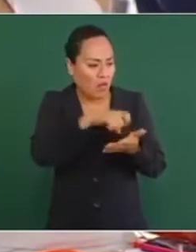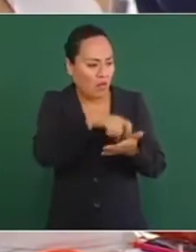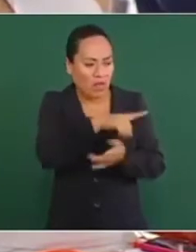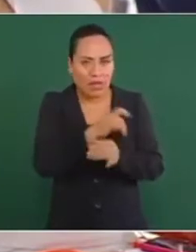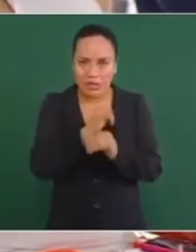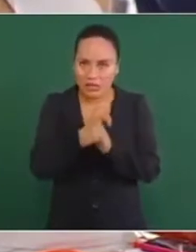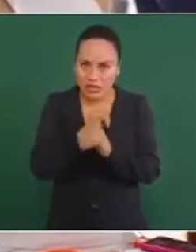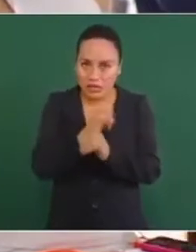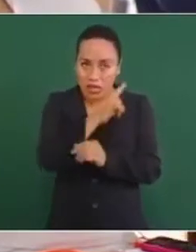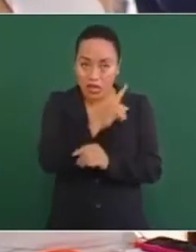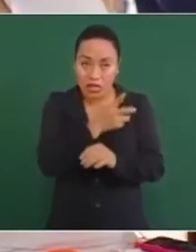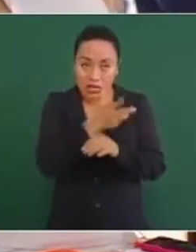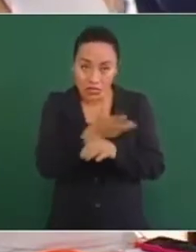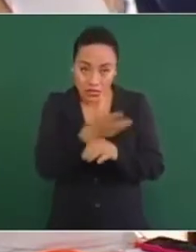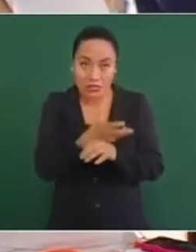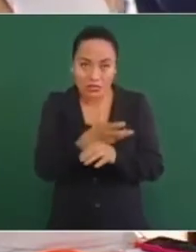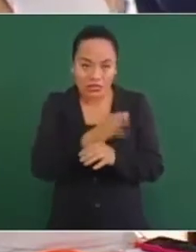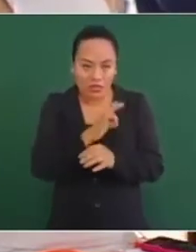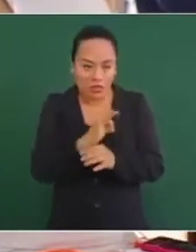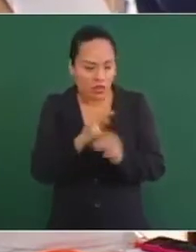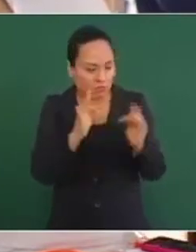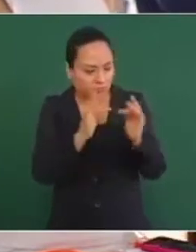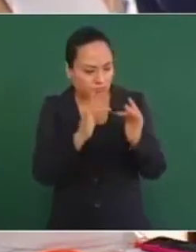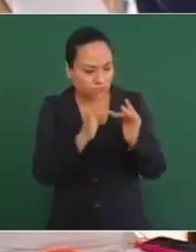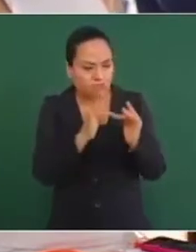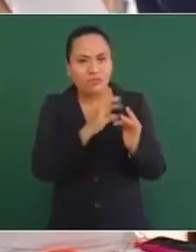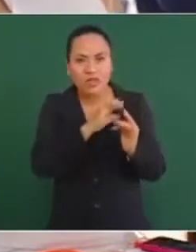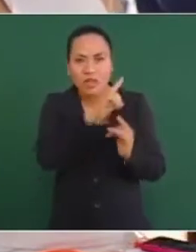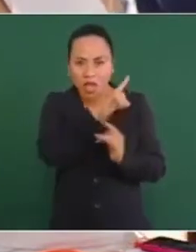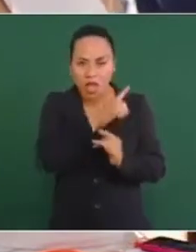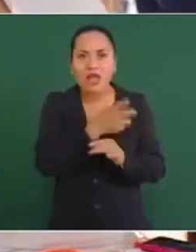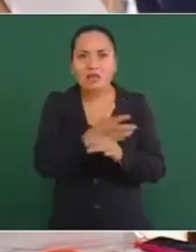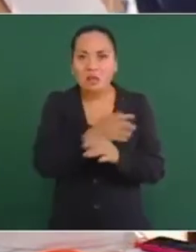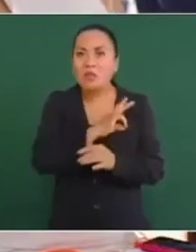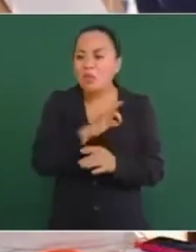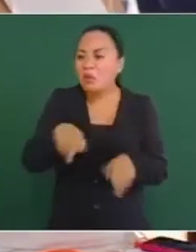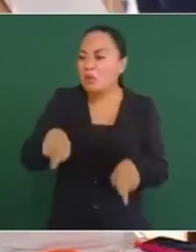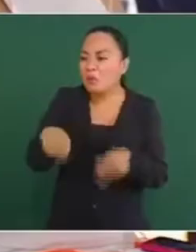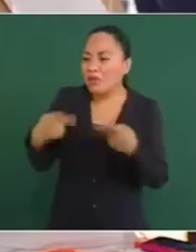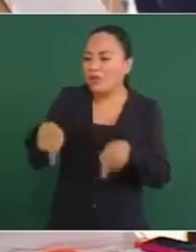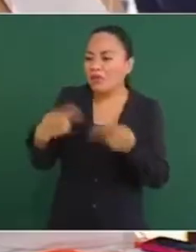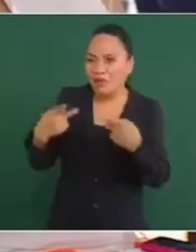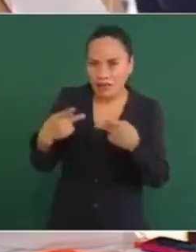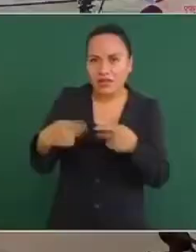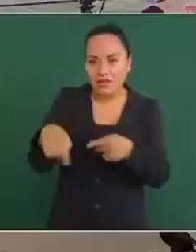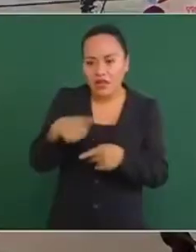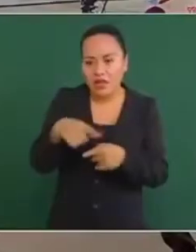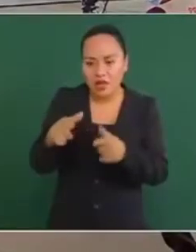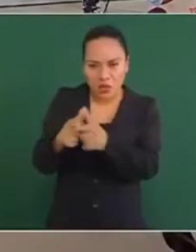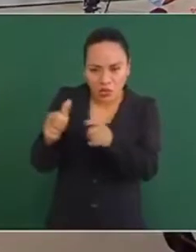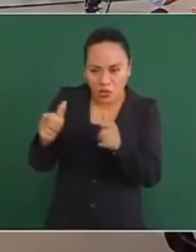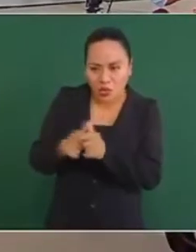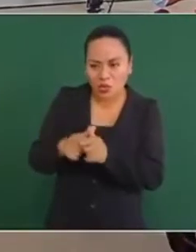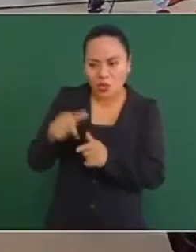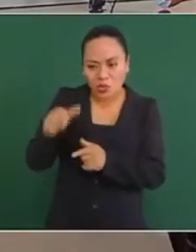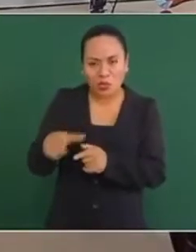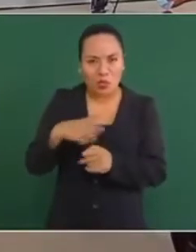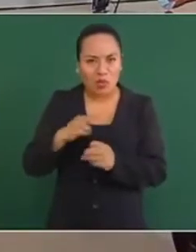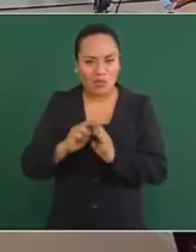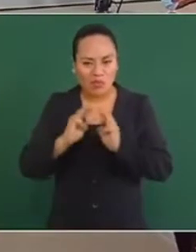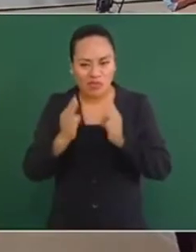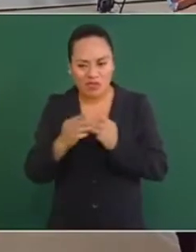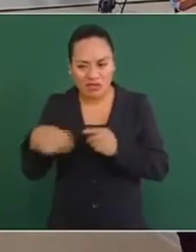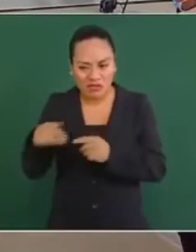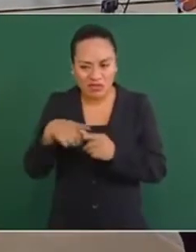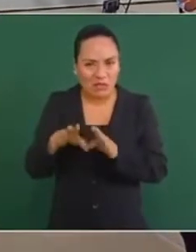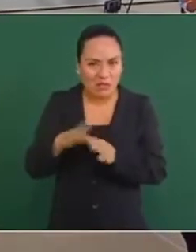tiendas en Estados Unidos que ofrecen los productos directamente a este tipo de organizaciones o haciendo publicidad